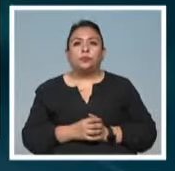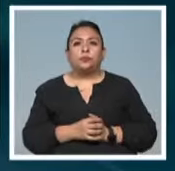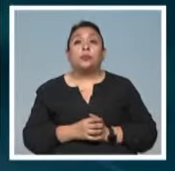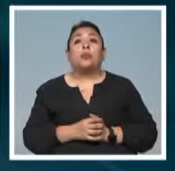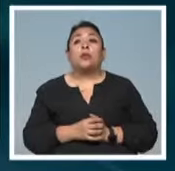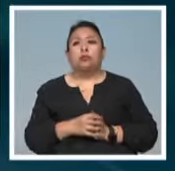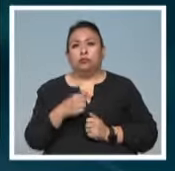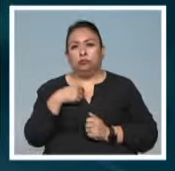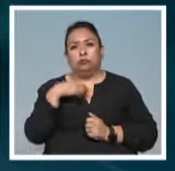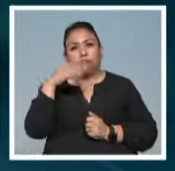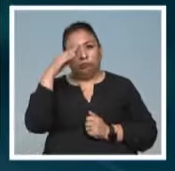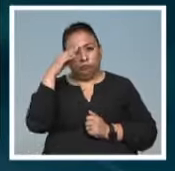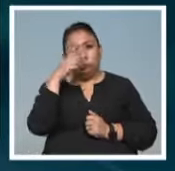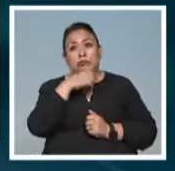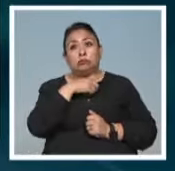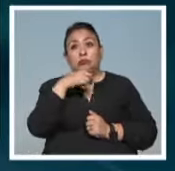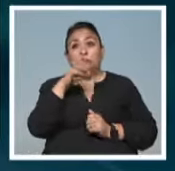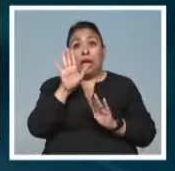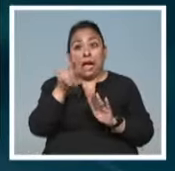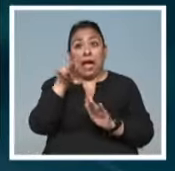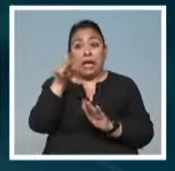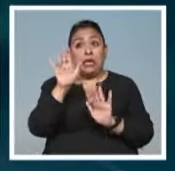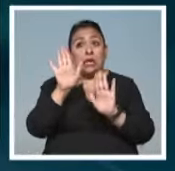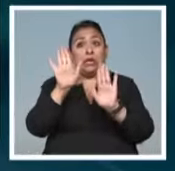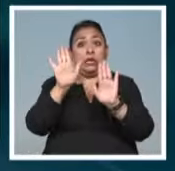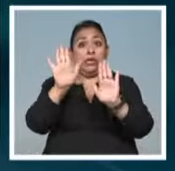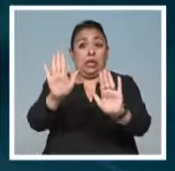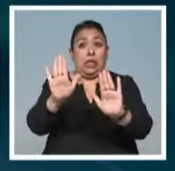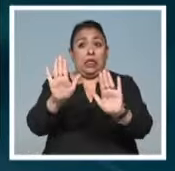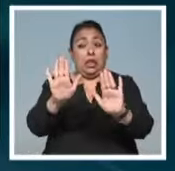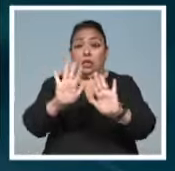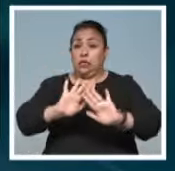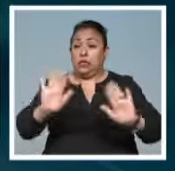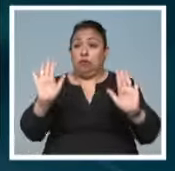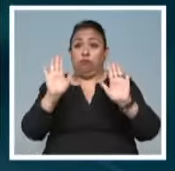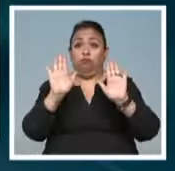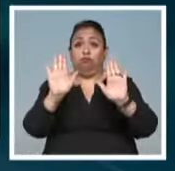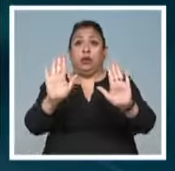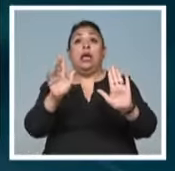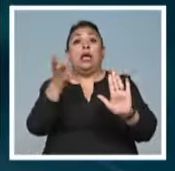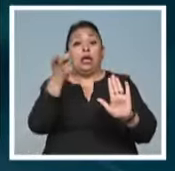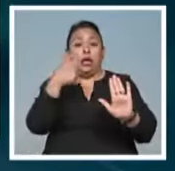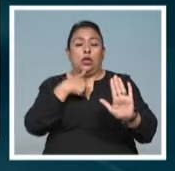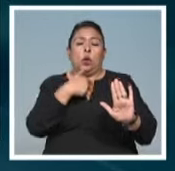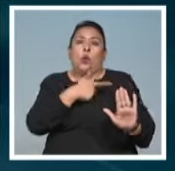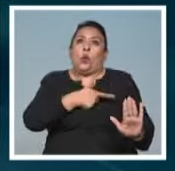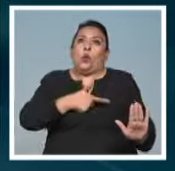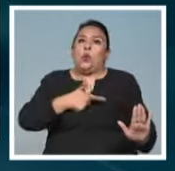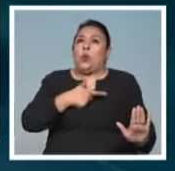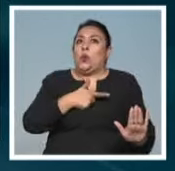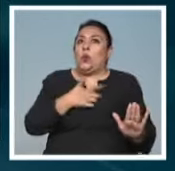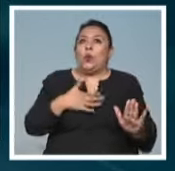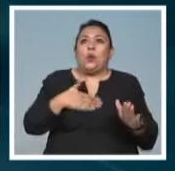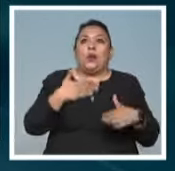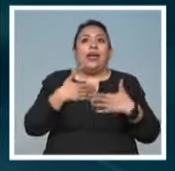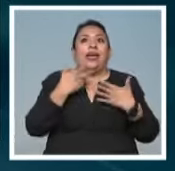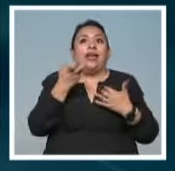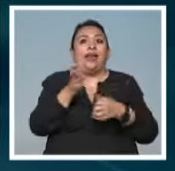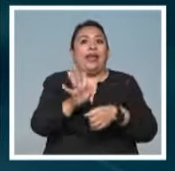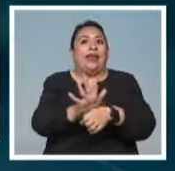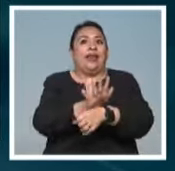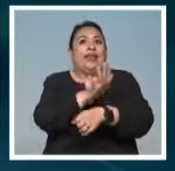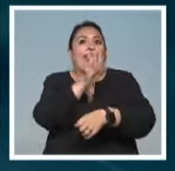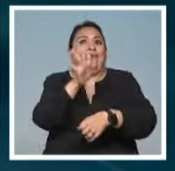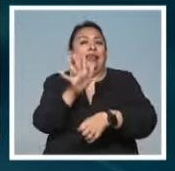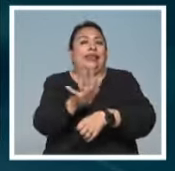Creo que aquí se va a instalar permanentemente, y eso a mí me da gusto porque es la energía de